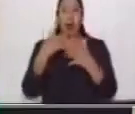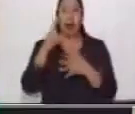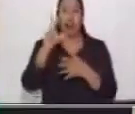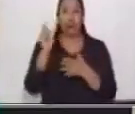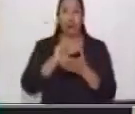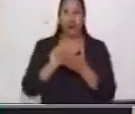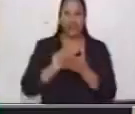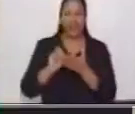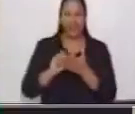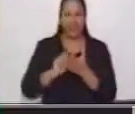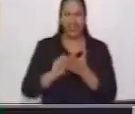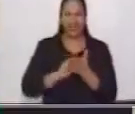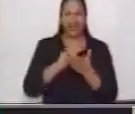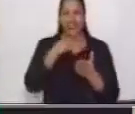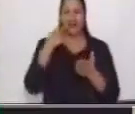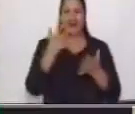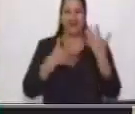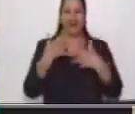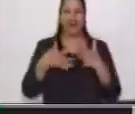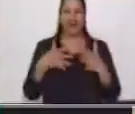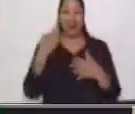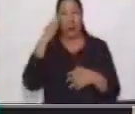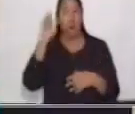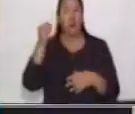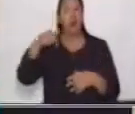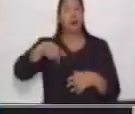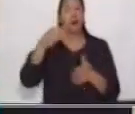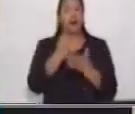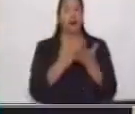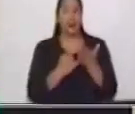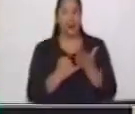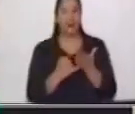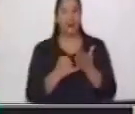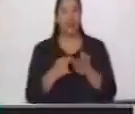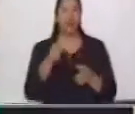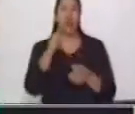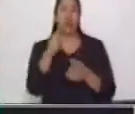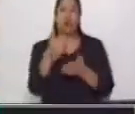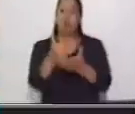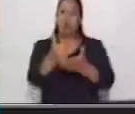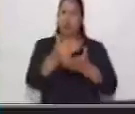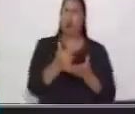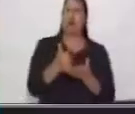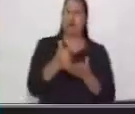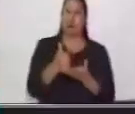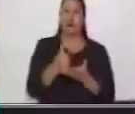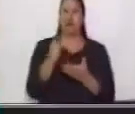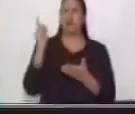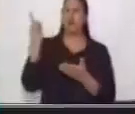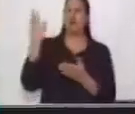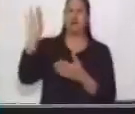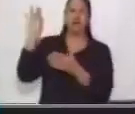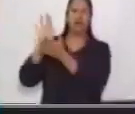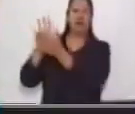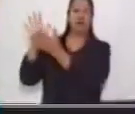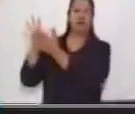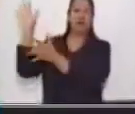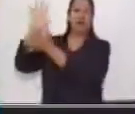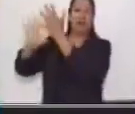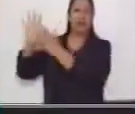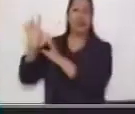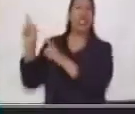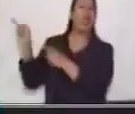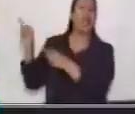dibujar. Para que me ayudes a adivinar qué hay acá, vamos a leer esta adivinanza. Adivina,